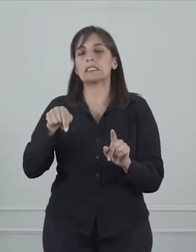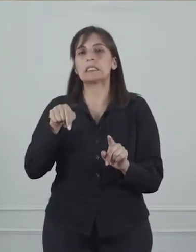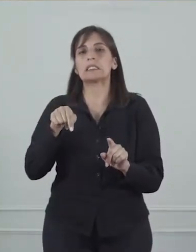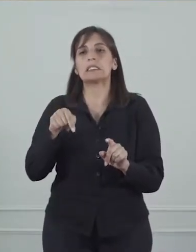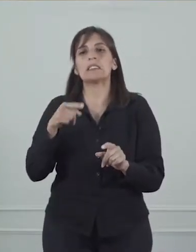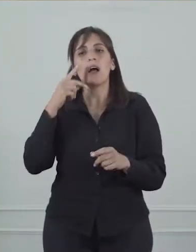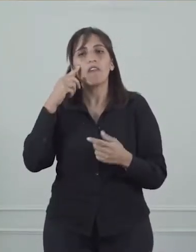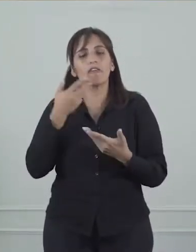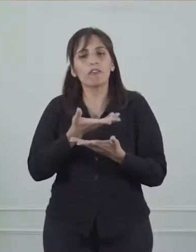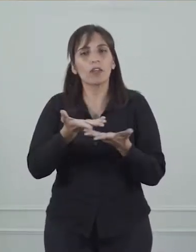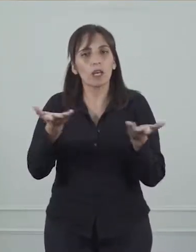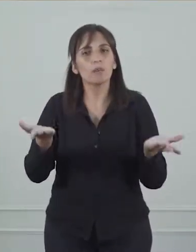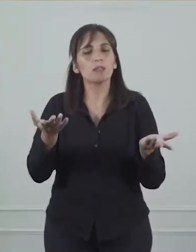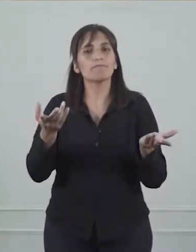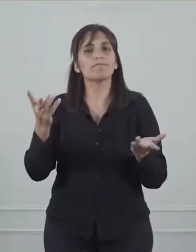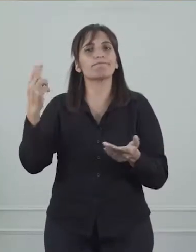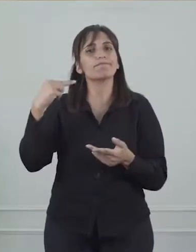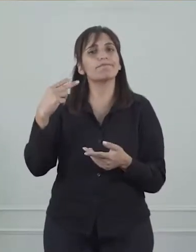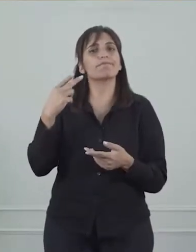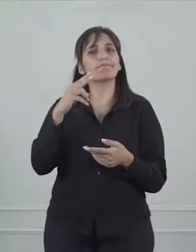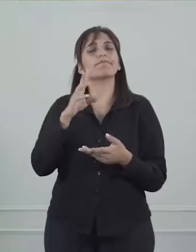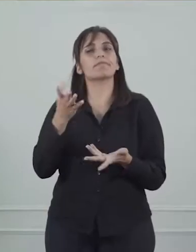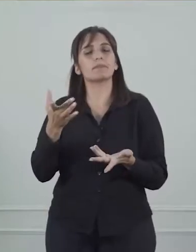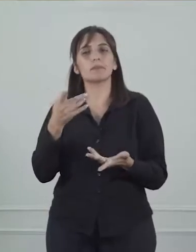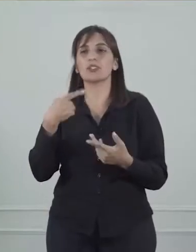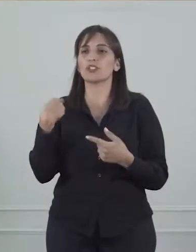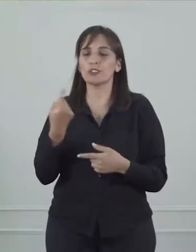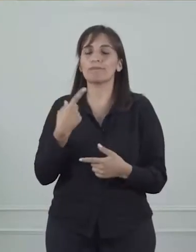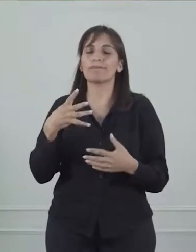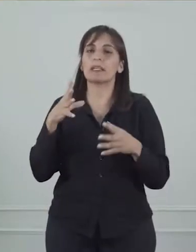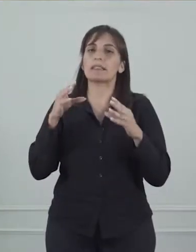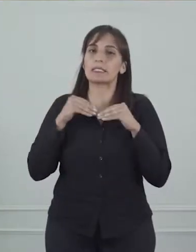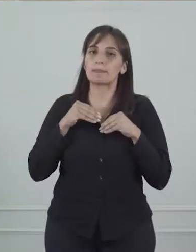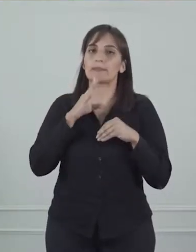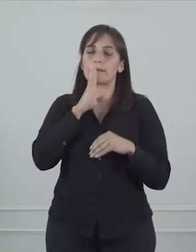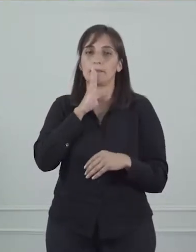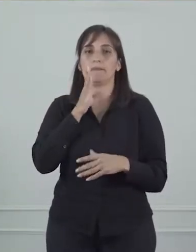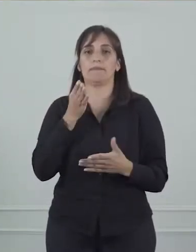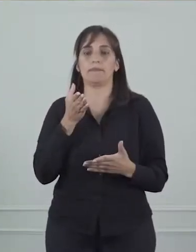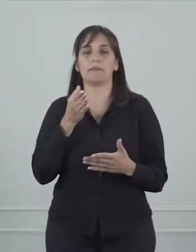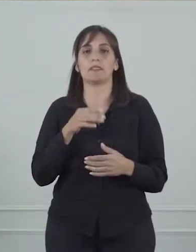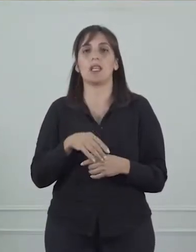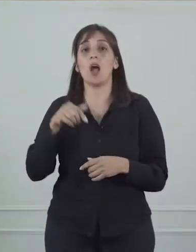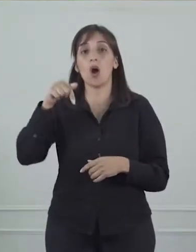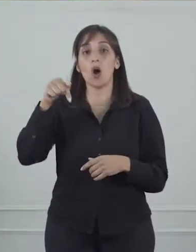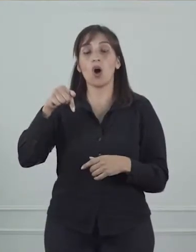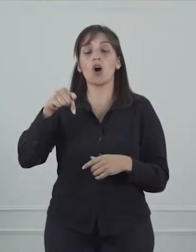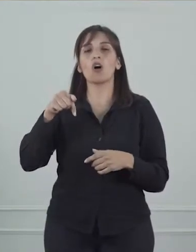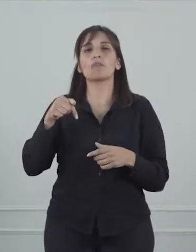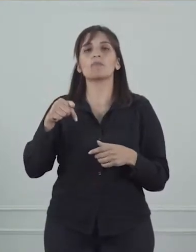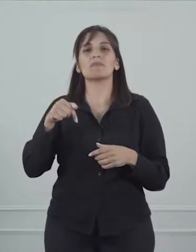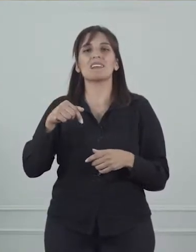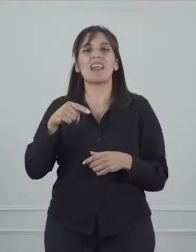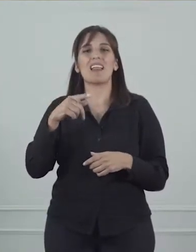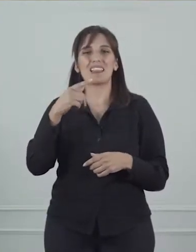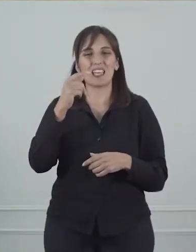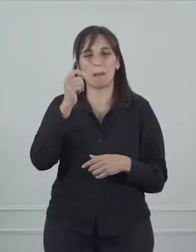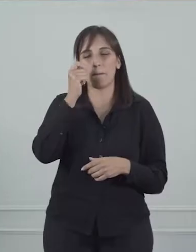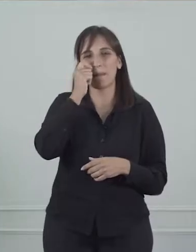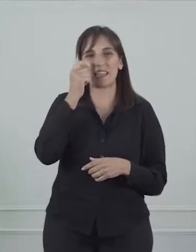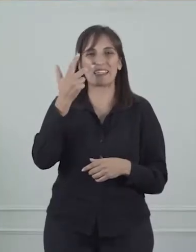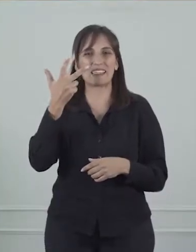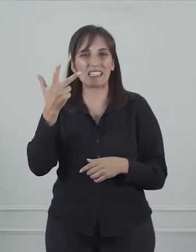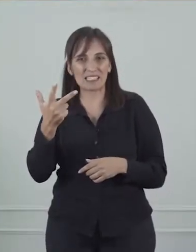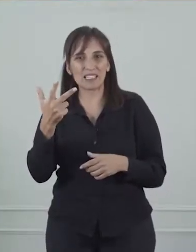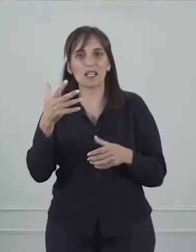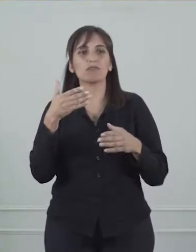quiere decir que los hechos nos dan la razón y debemos asentarlo. En el día de la fecha se realizaron 23 bloqueos, que son